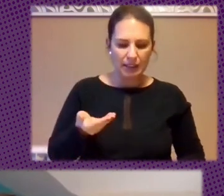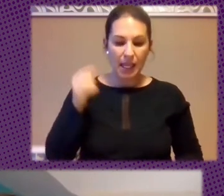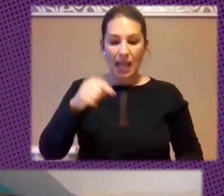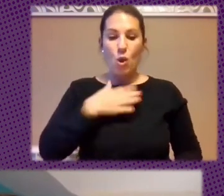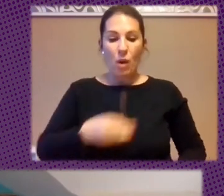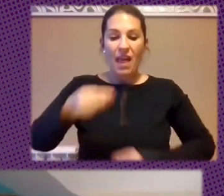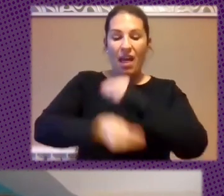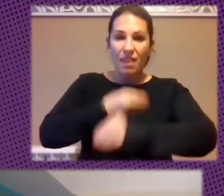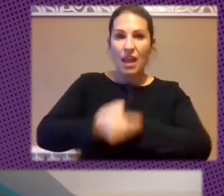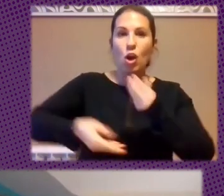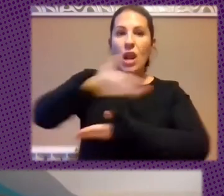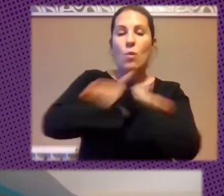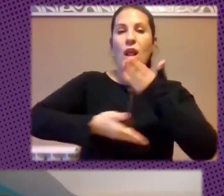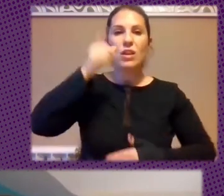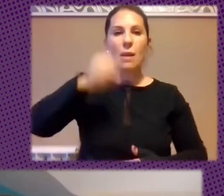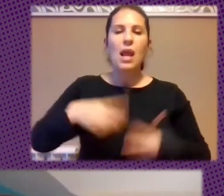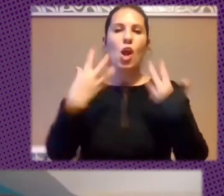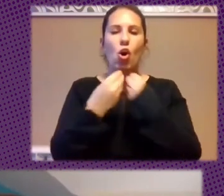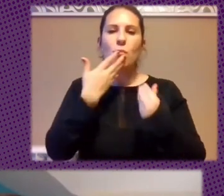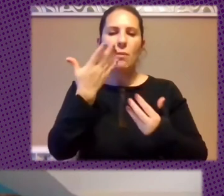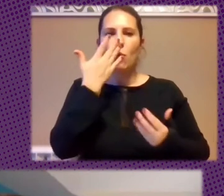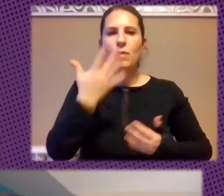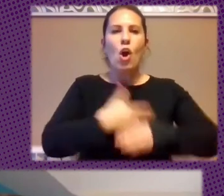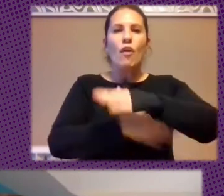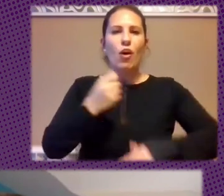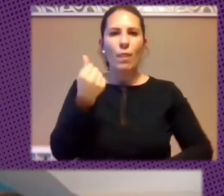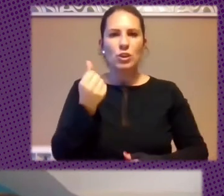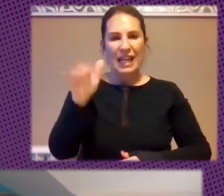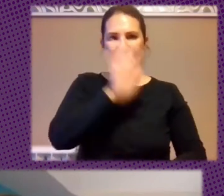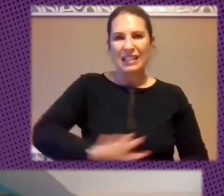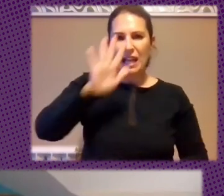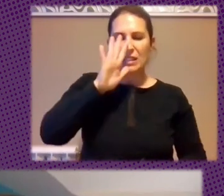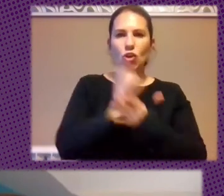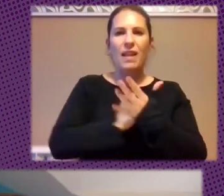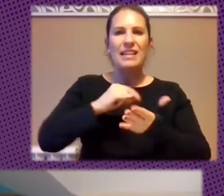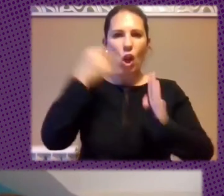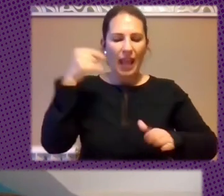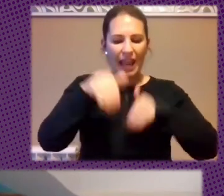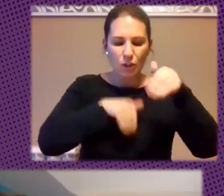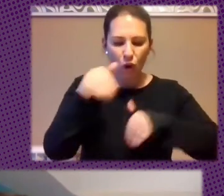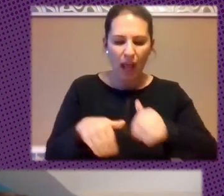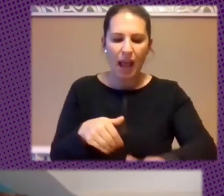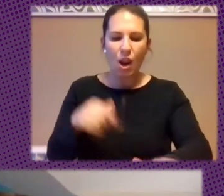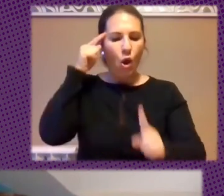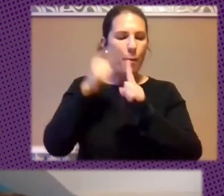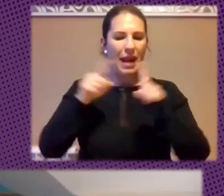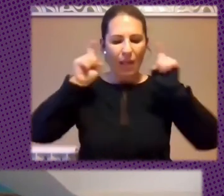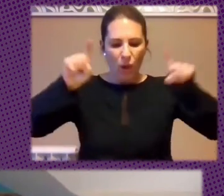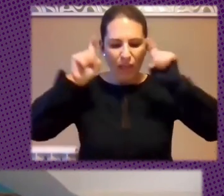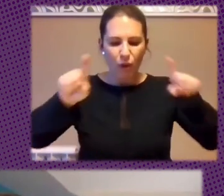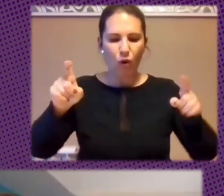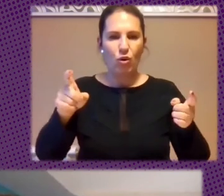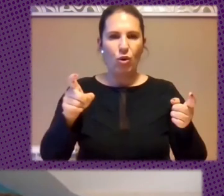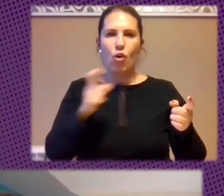Colaboración También En Pools De Fondos Estatales Por Ejemplo Toda La Tecnología Electoral O Toda La Tecnología Para La Educación ¿Por Que